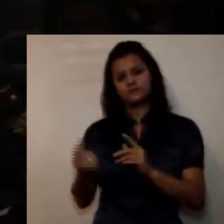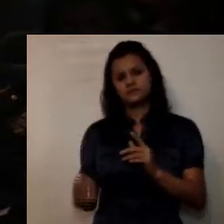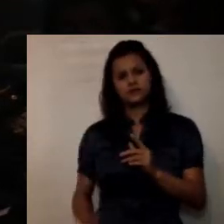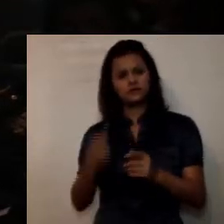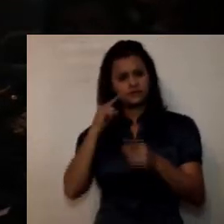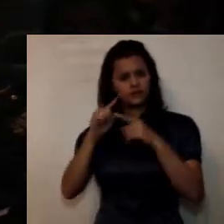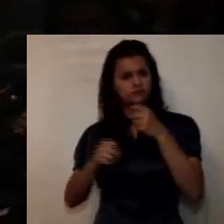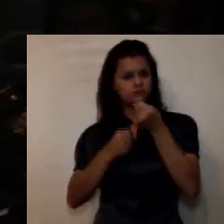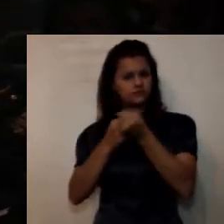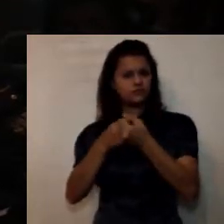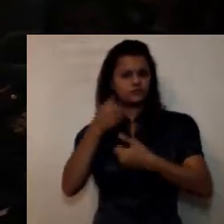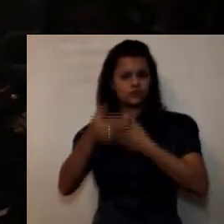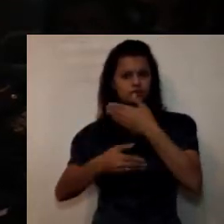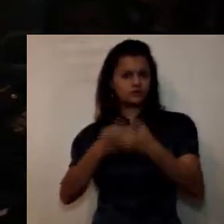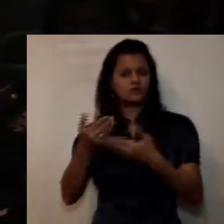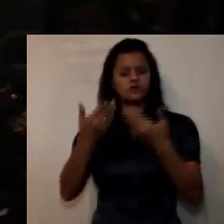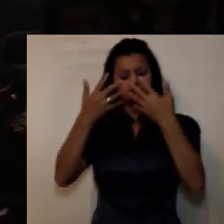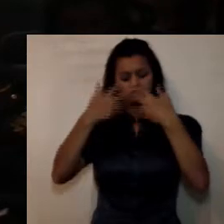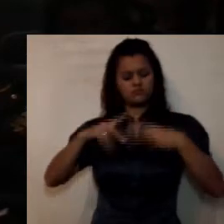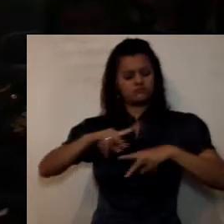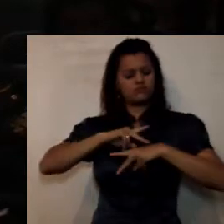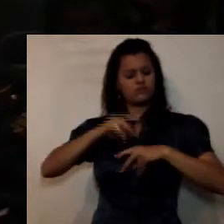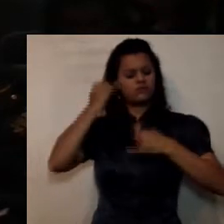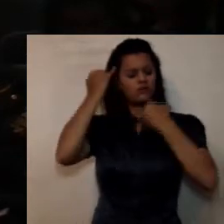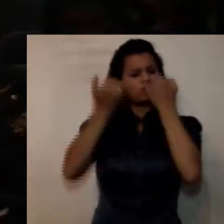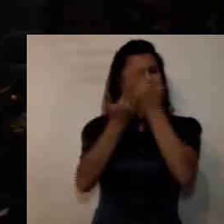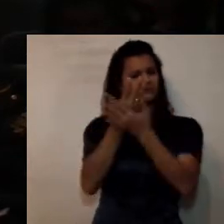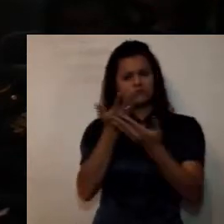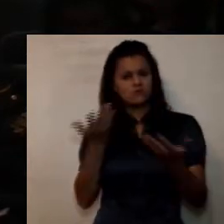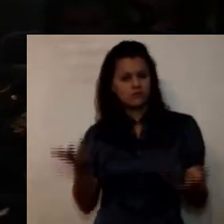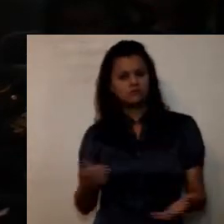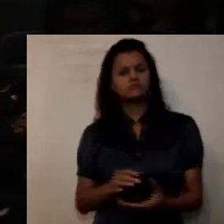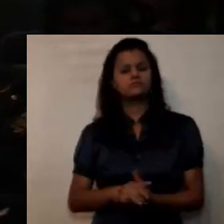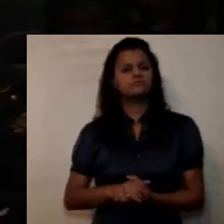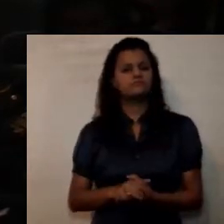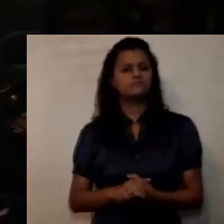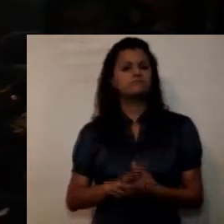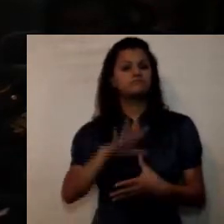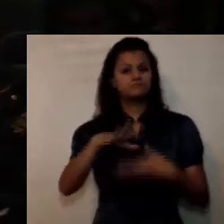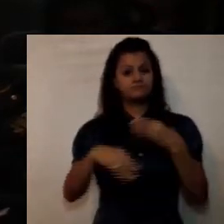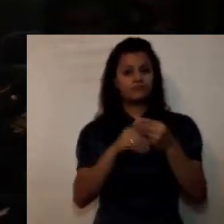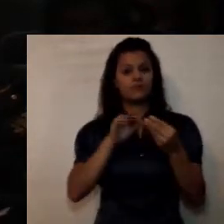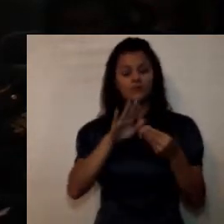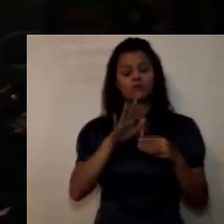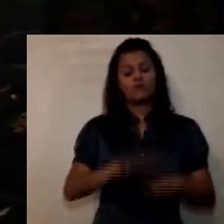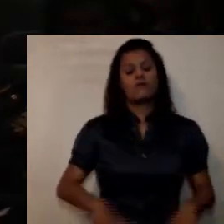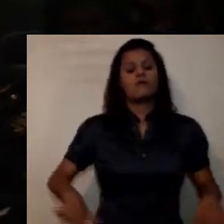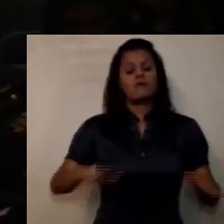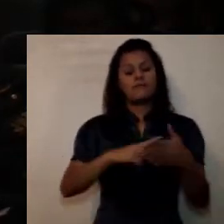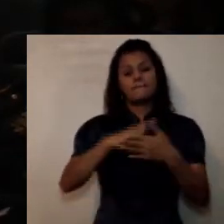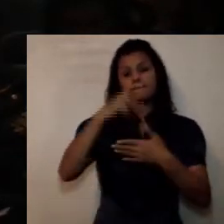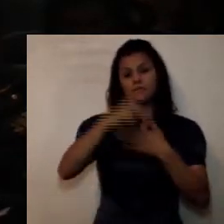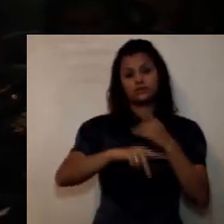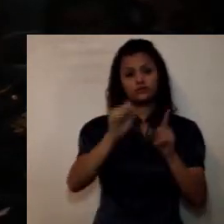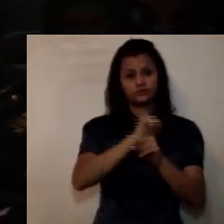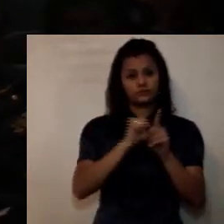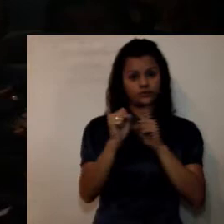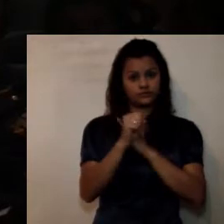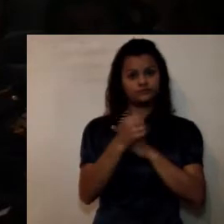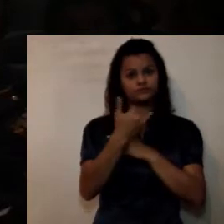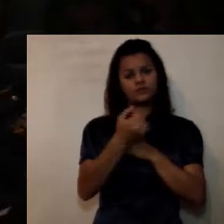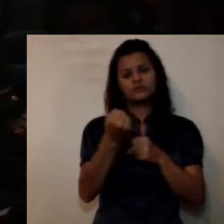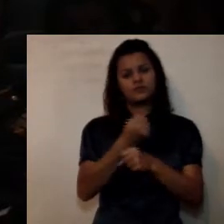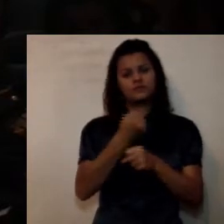procesos de emprendimiento e innovación adicionalmente en el área de proyección social lo que hacemos es trabajar con